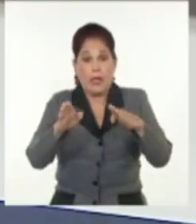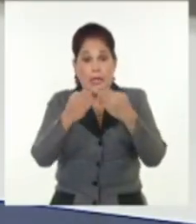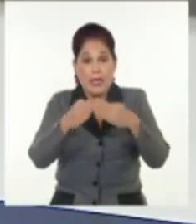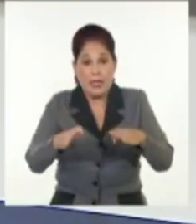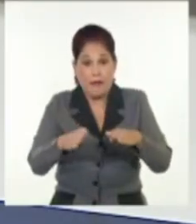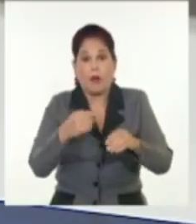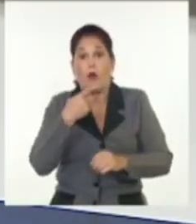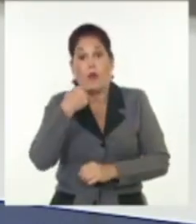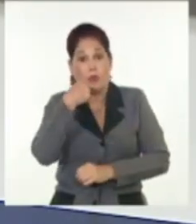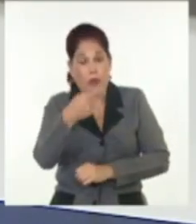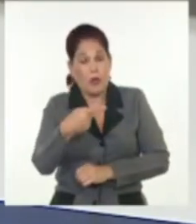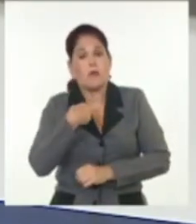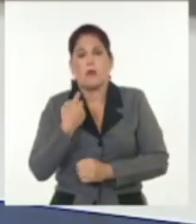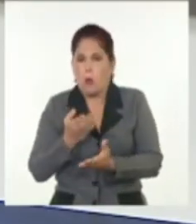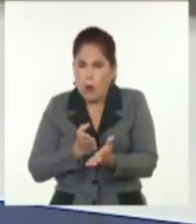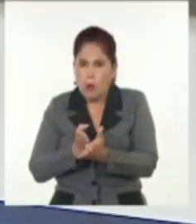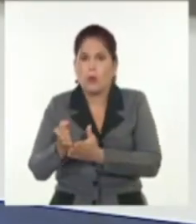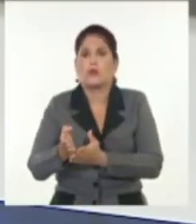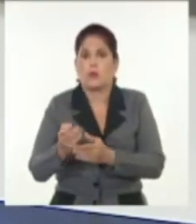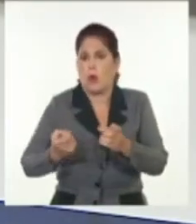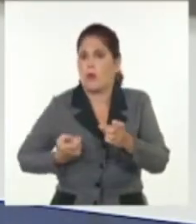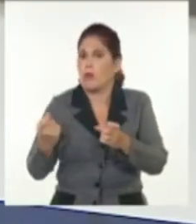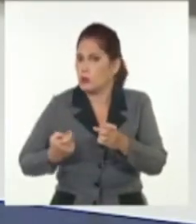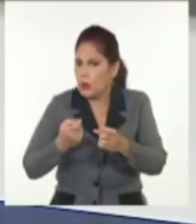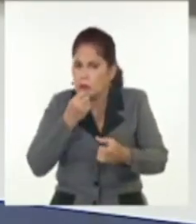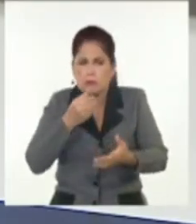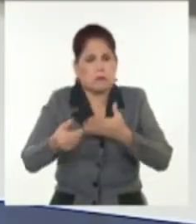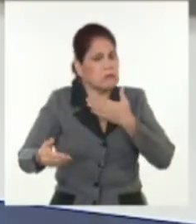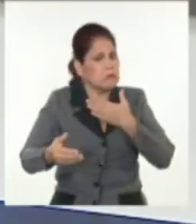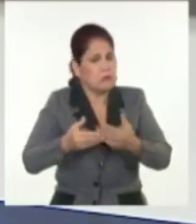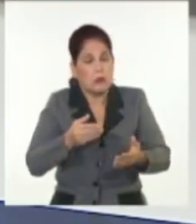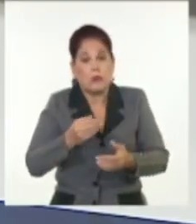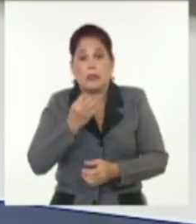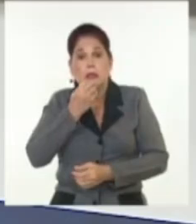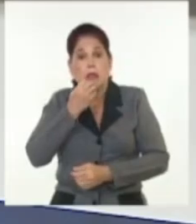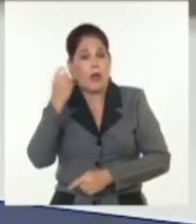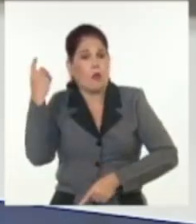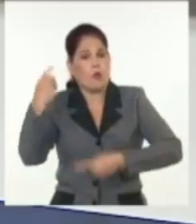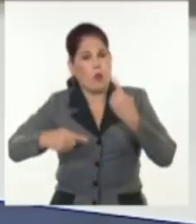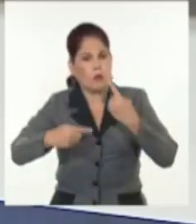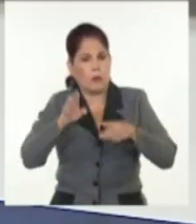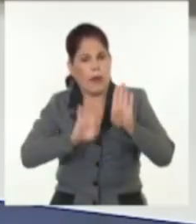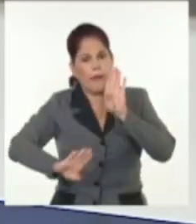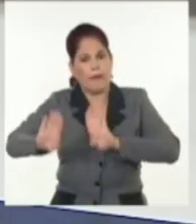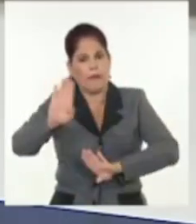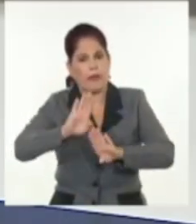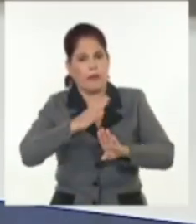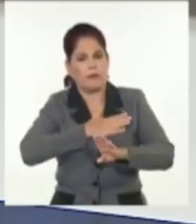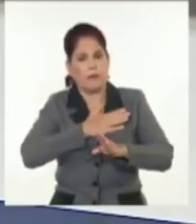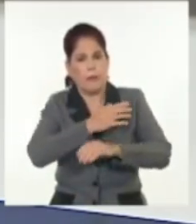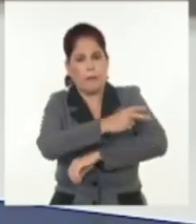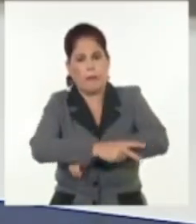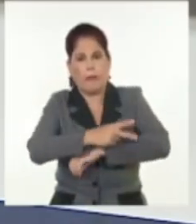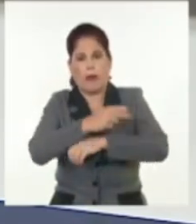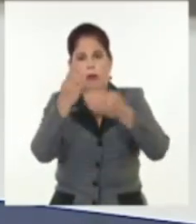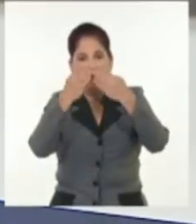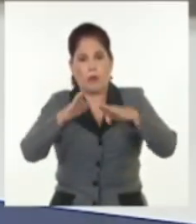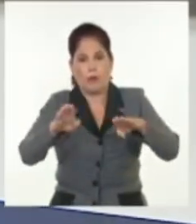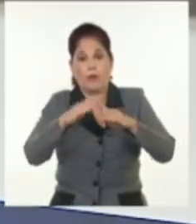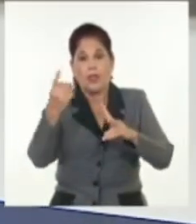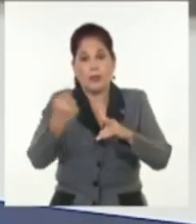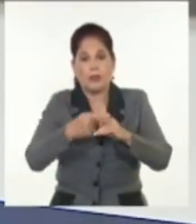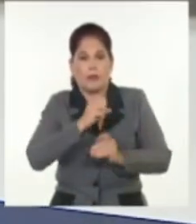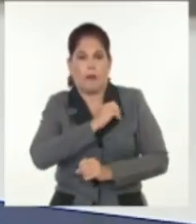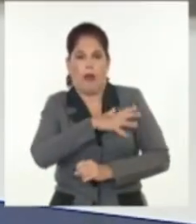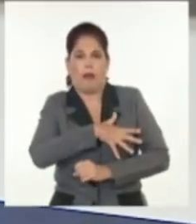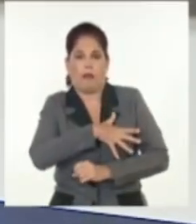determinación de continuar en el campo de batalla contra las fuerzas israelíes en defensa del Líbano y de Palestina. Precisamente desde